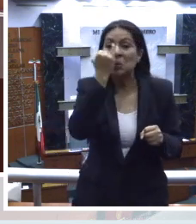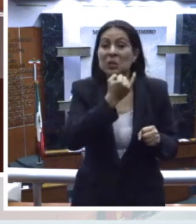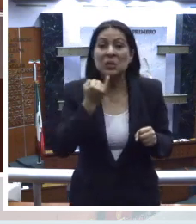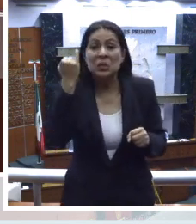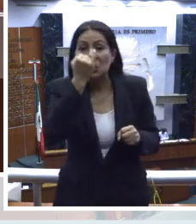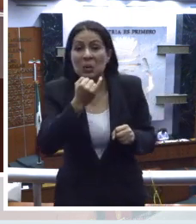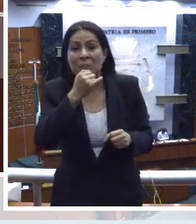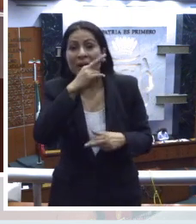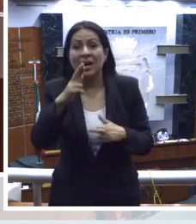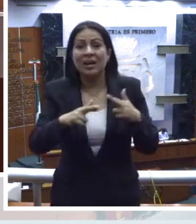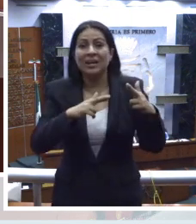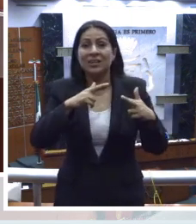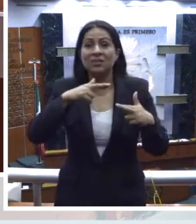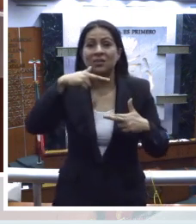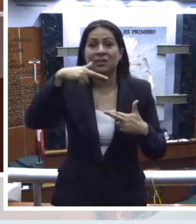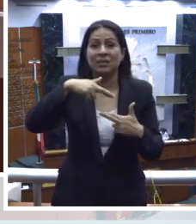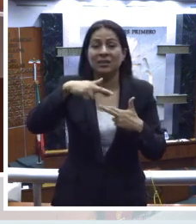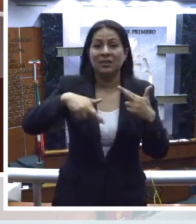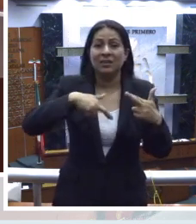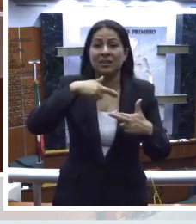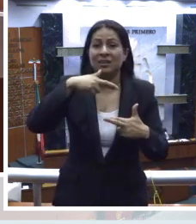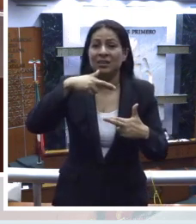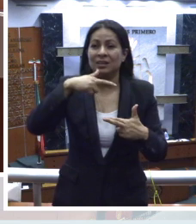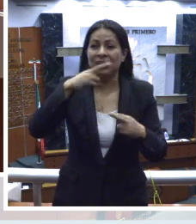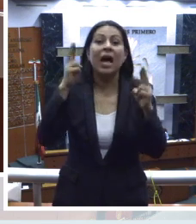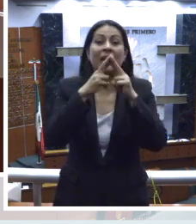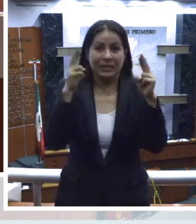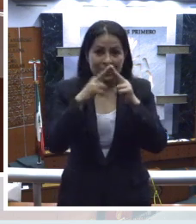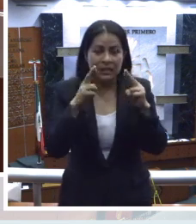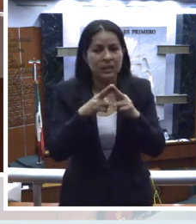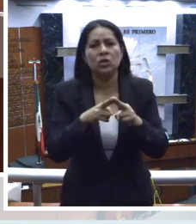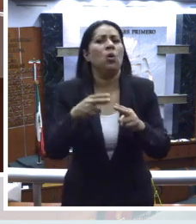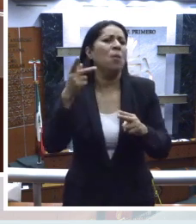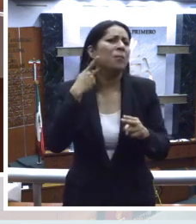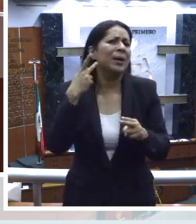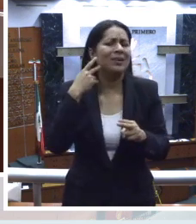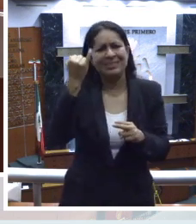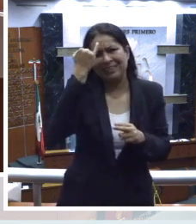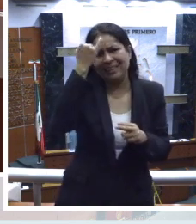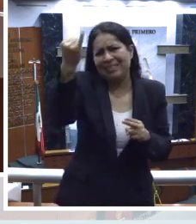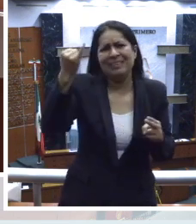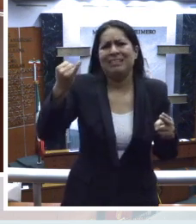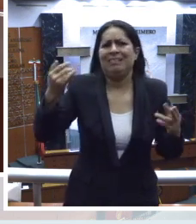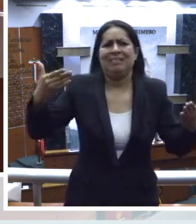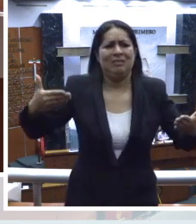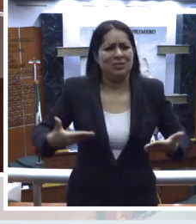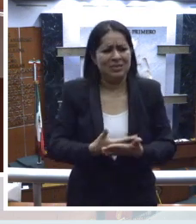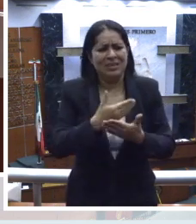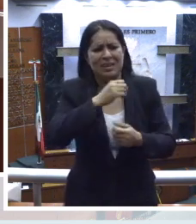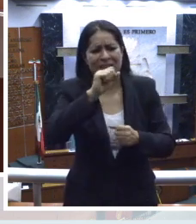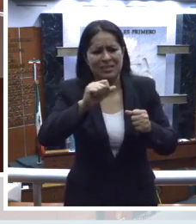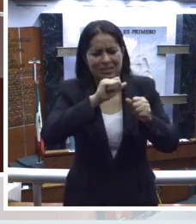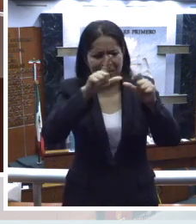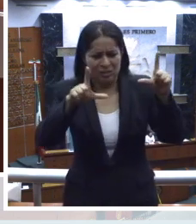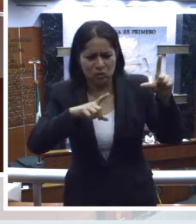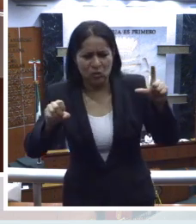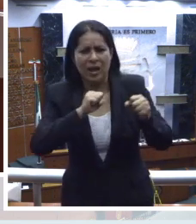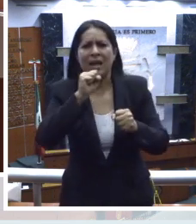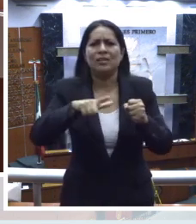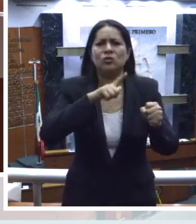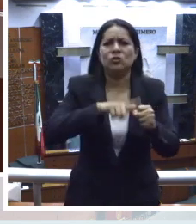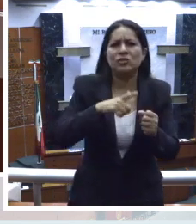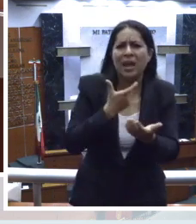religión, opinión política o de cualquier otra índole, origen nacional o social, posición